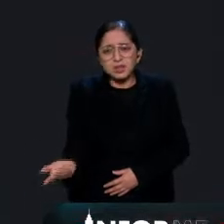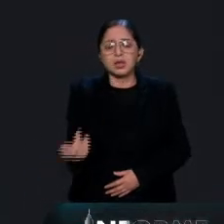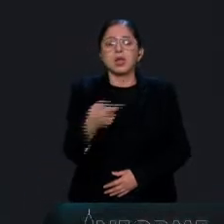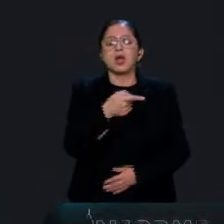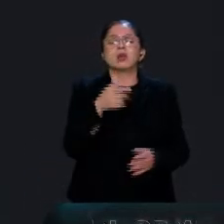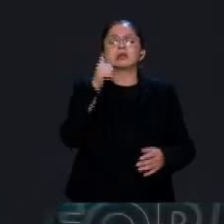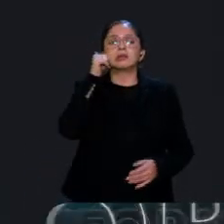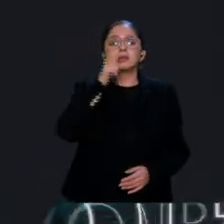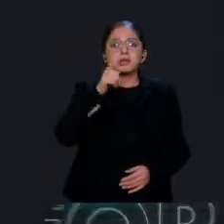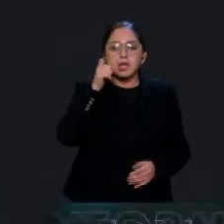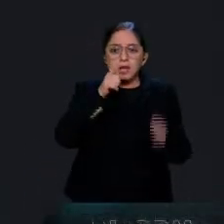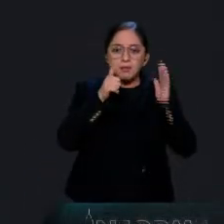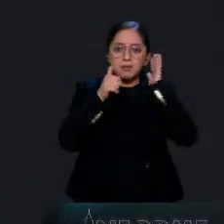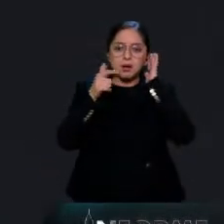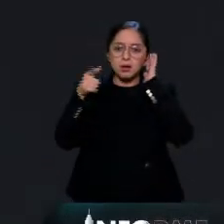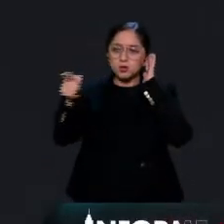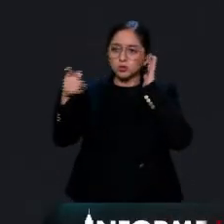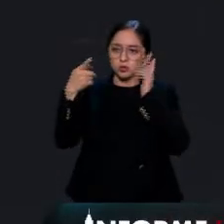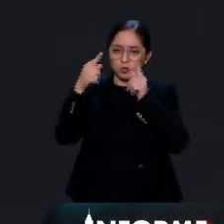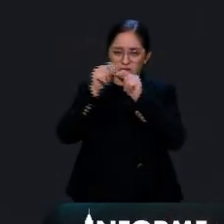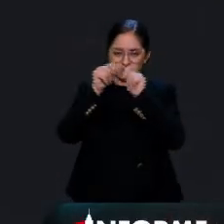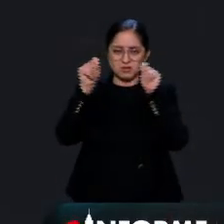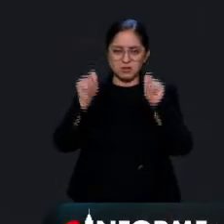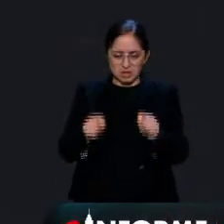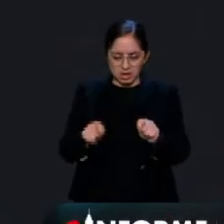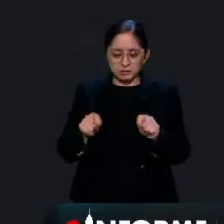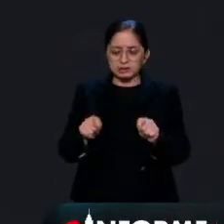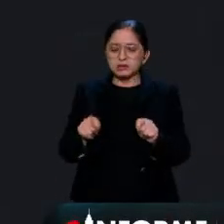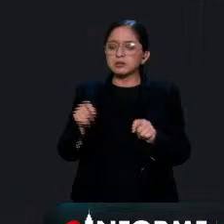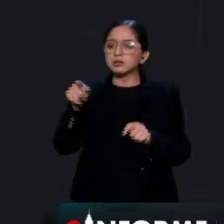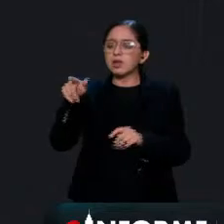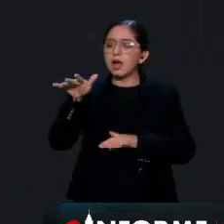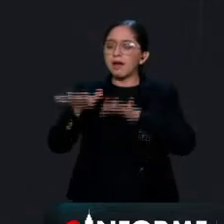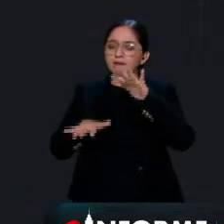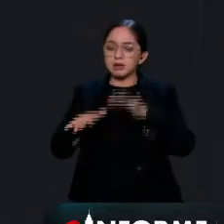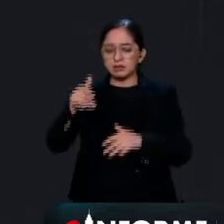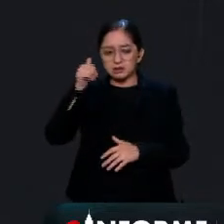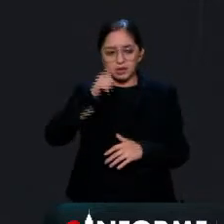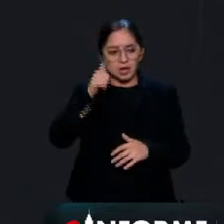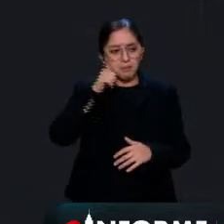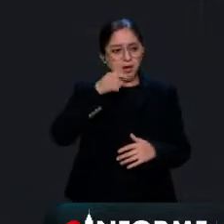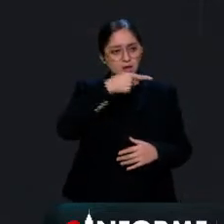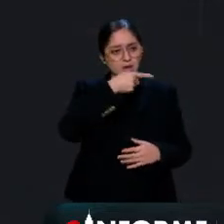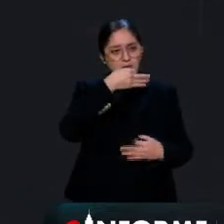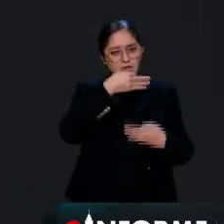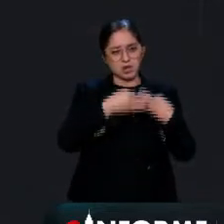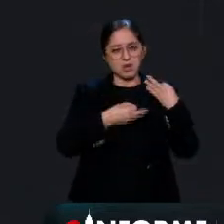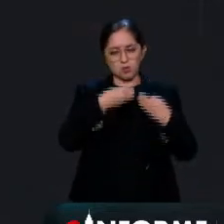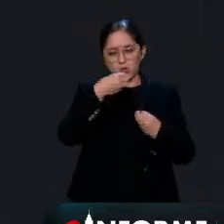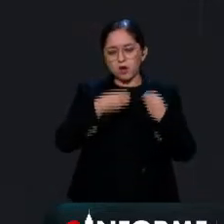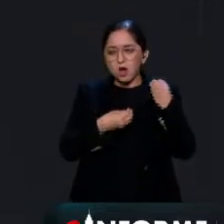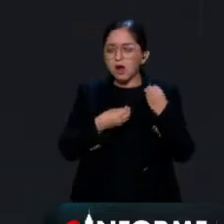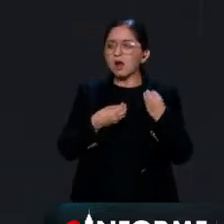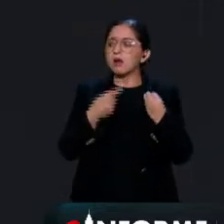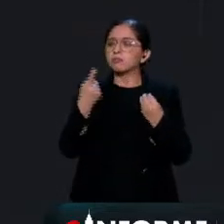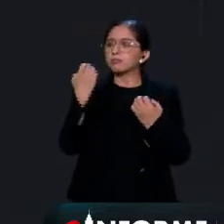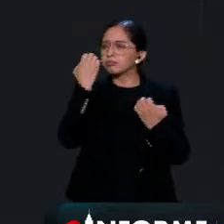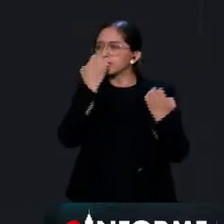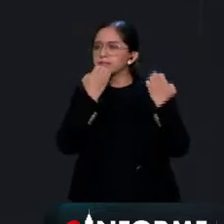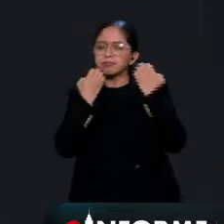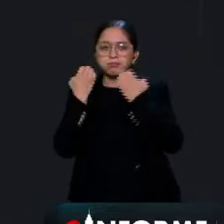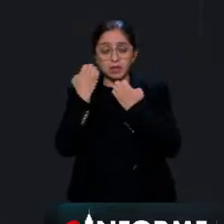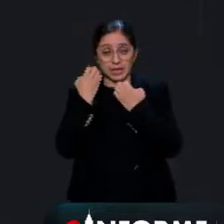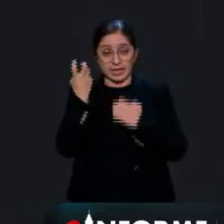desde que hizo tesis doctoral le ha dado pauta y sentido al tribunal jurisdiccional entonces